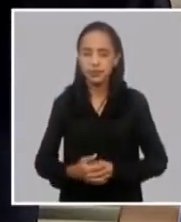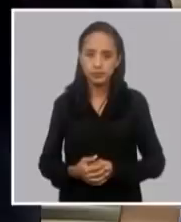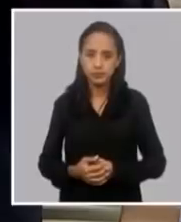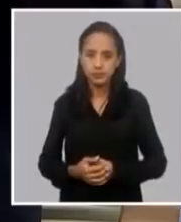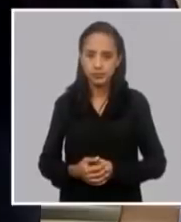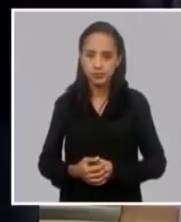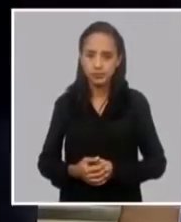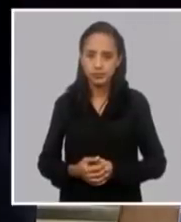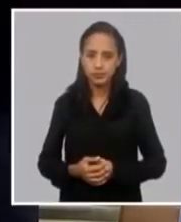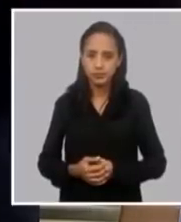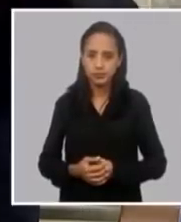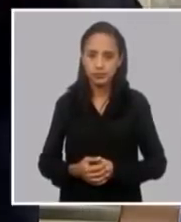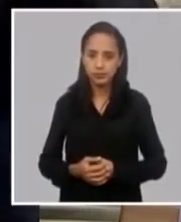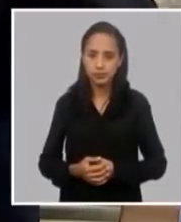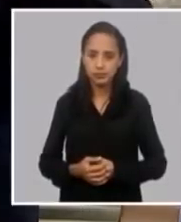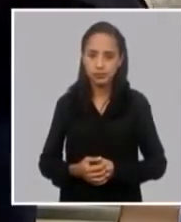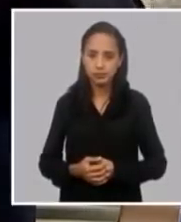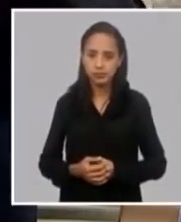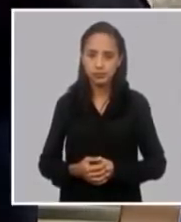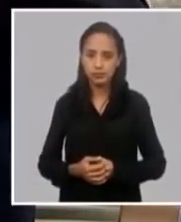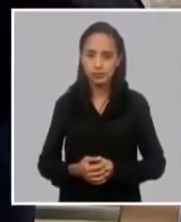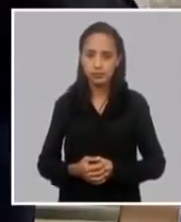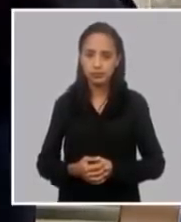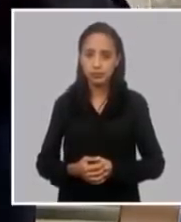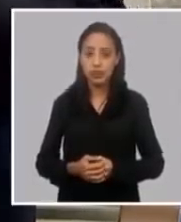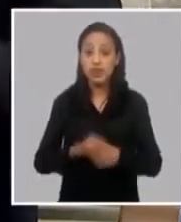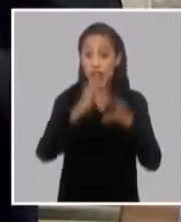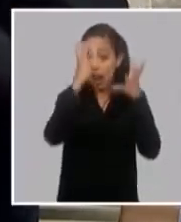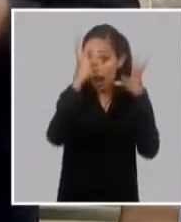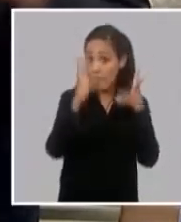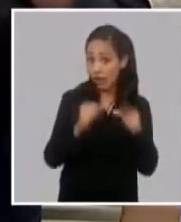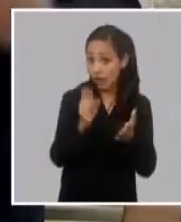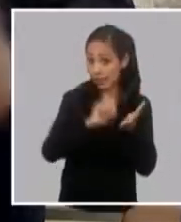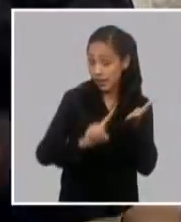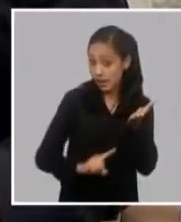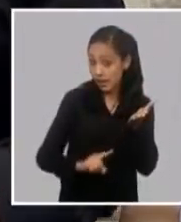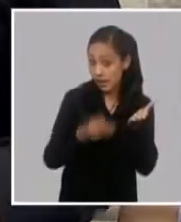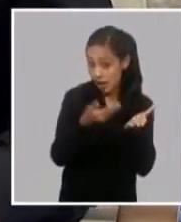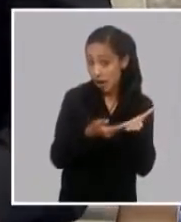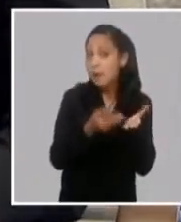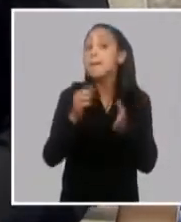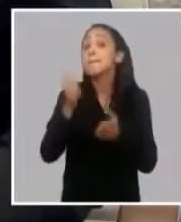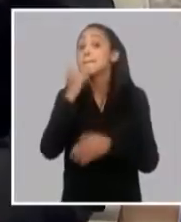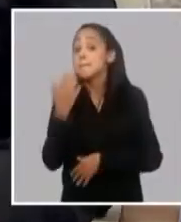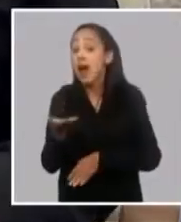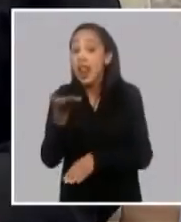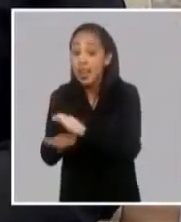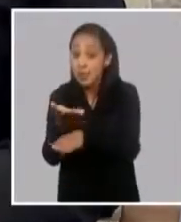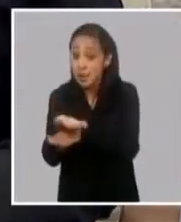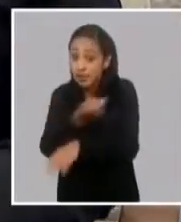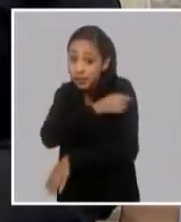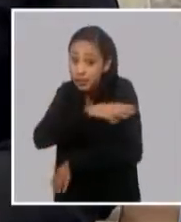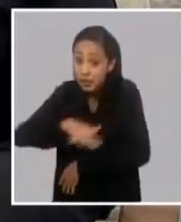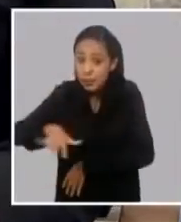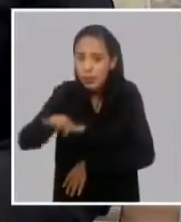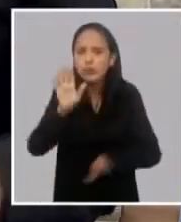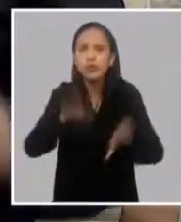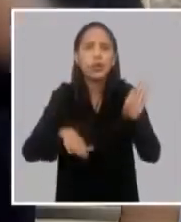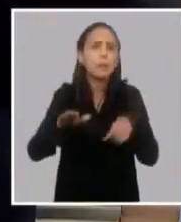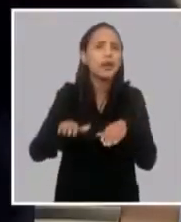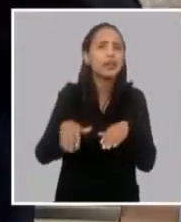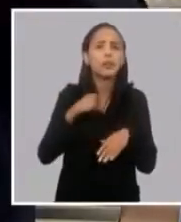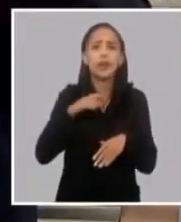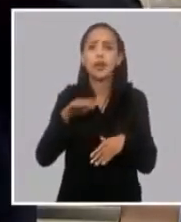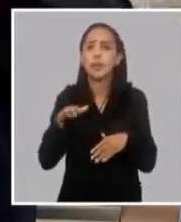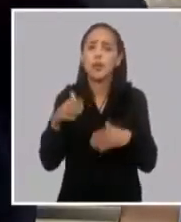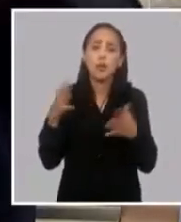contra la demanda, eso lo saben calcular yo muy bien, eso está previsto en función de cómo están los días, los días calurosos, se incrementa la